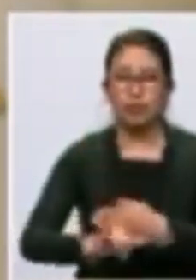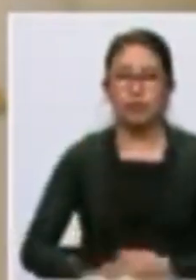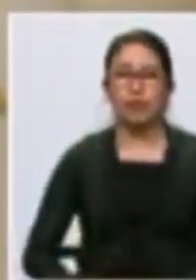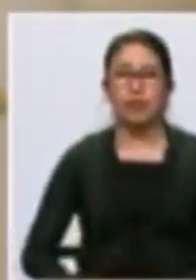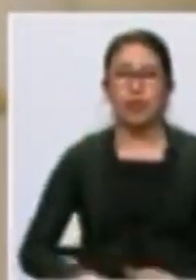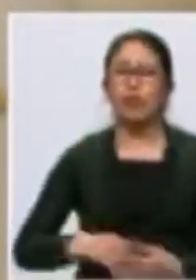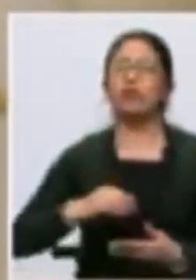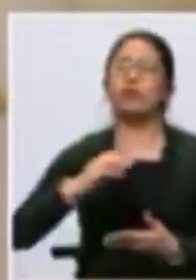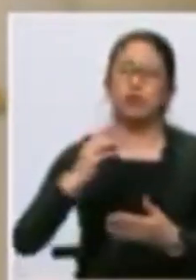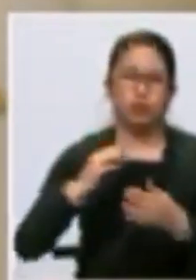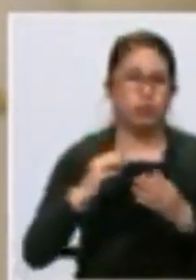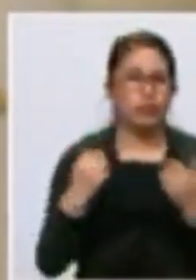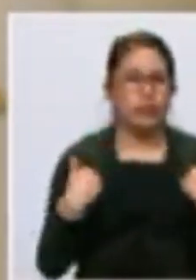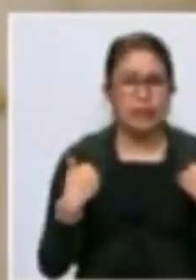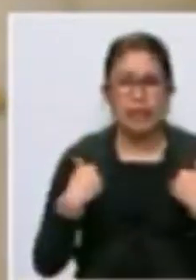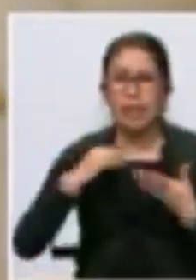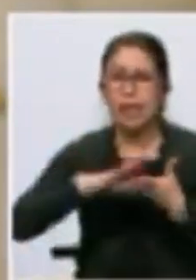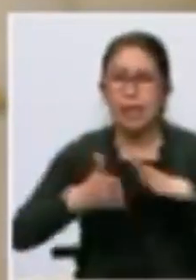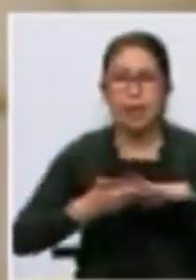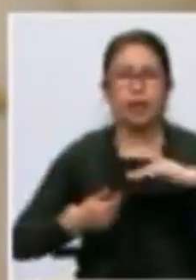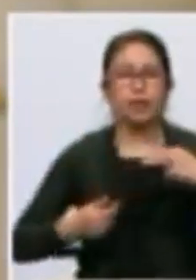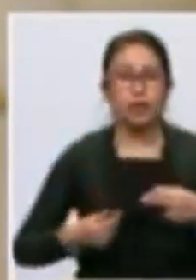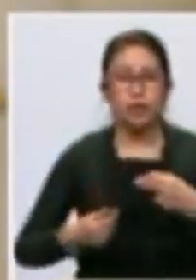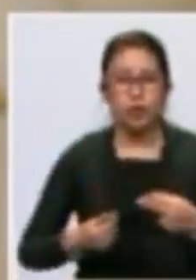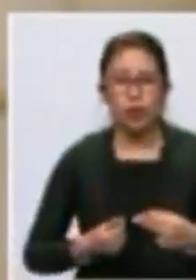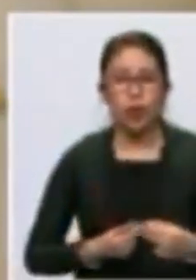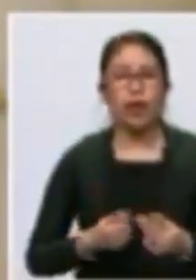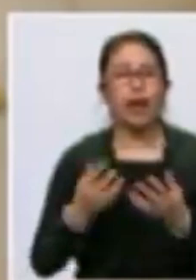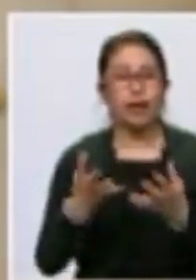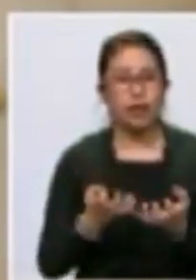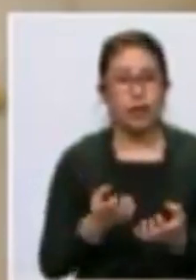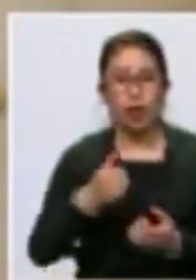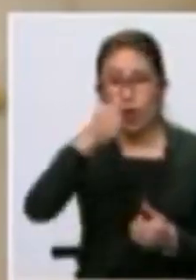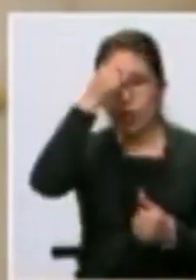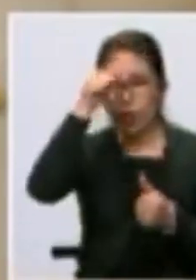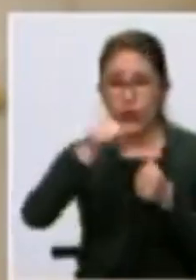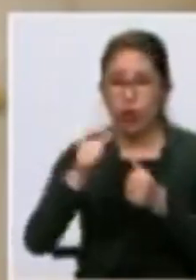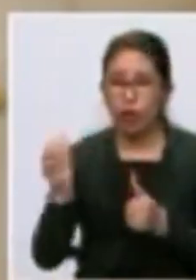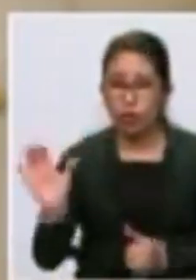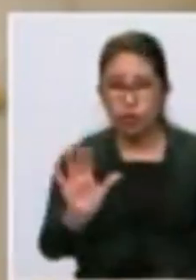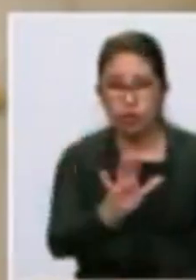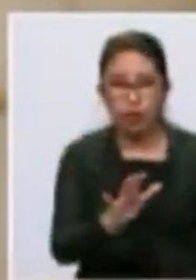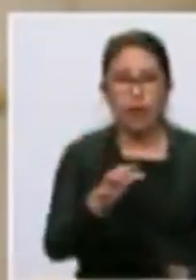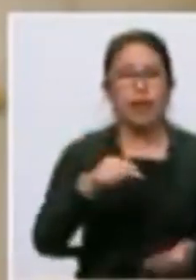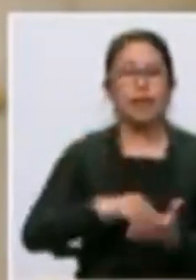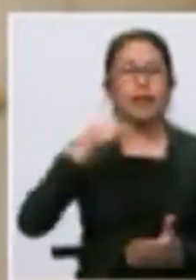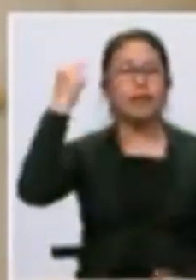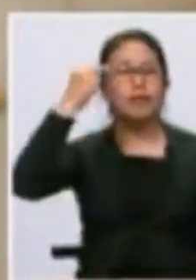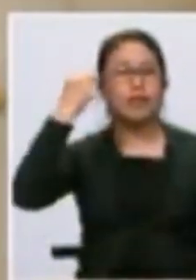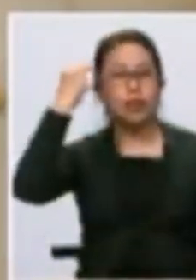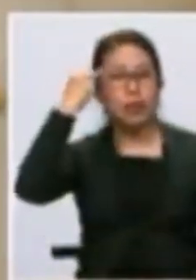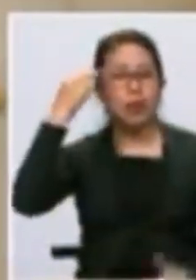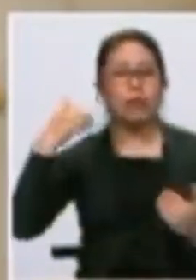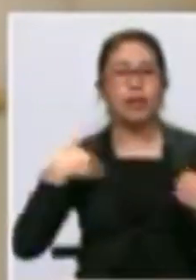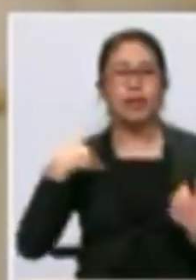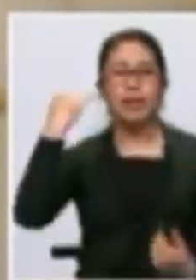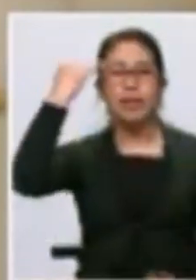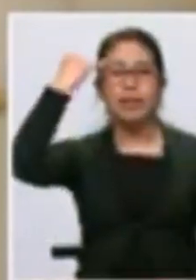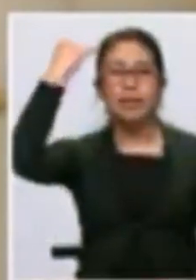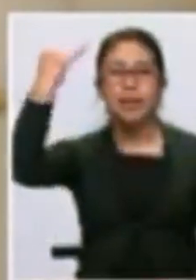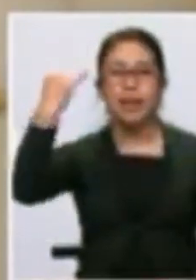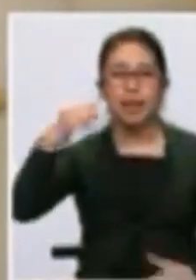marcado por la crisis del virus quiero recordar junto a ustedes que este gobierno tiene las ideas